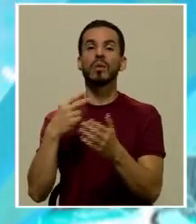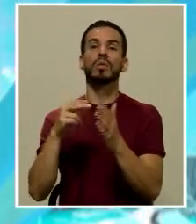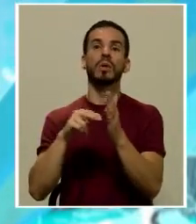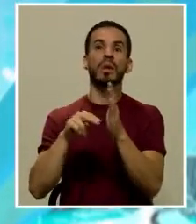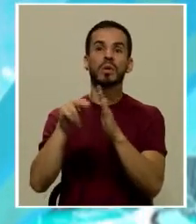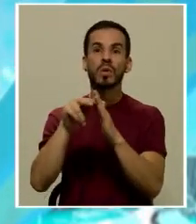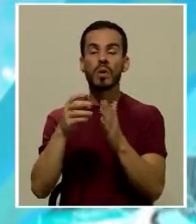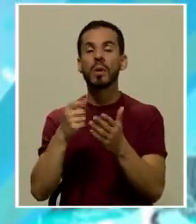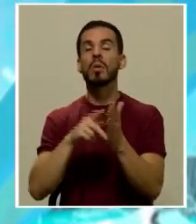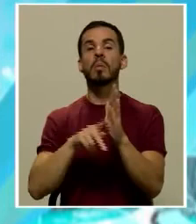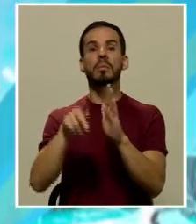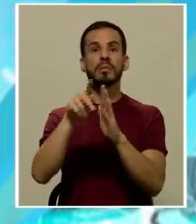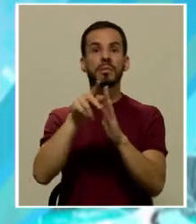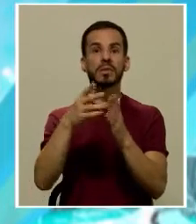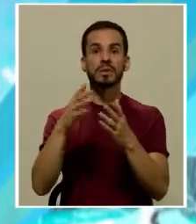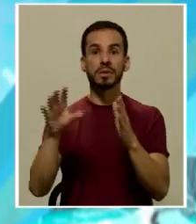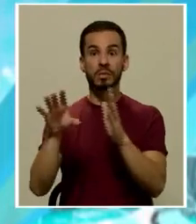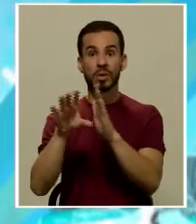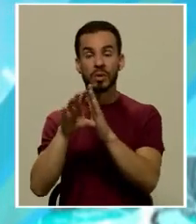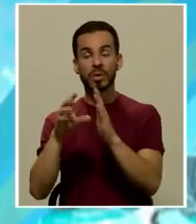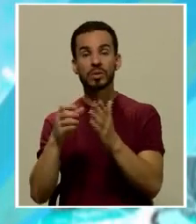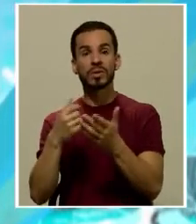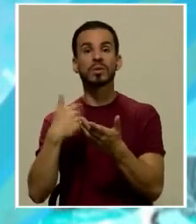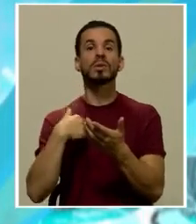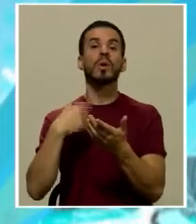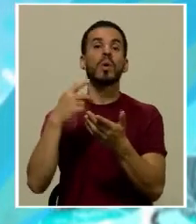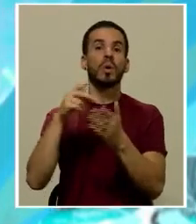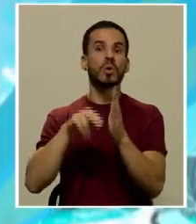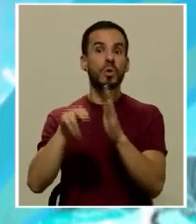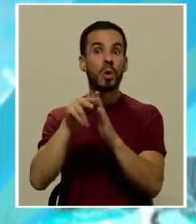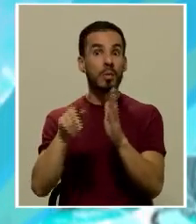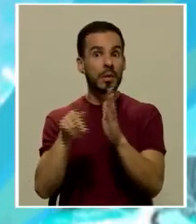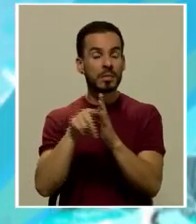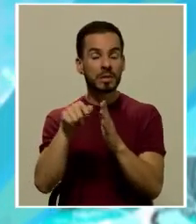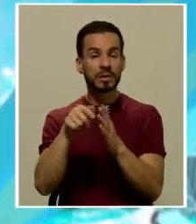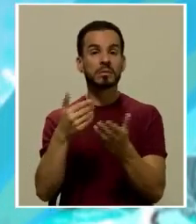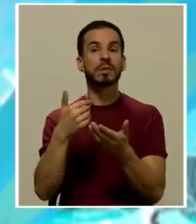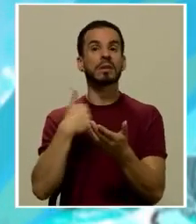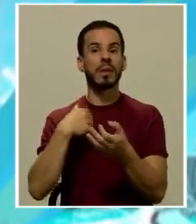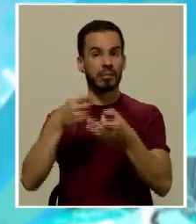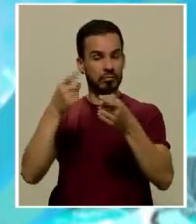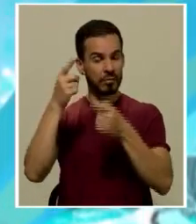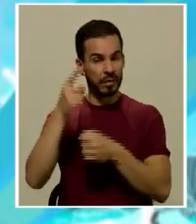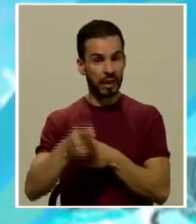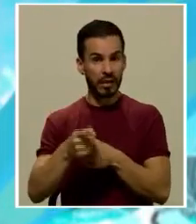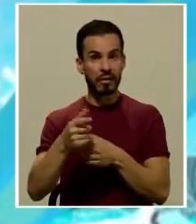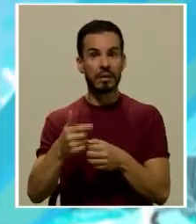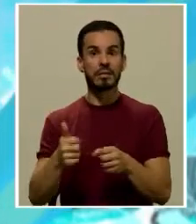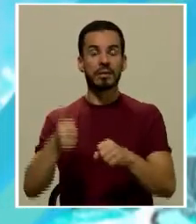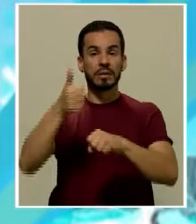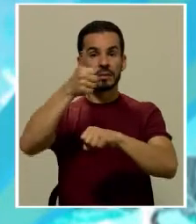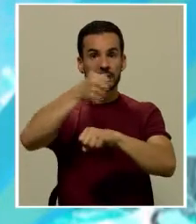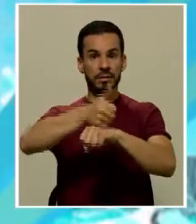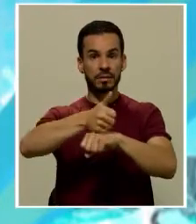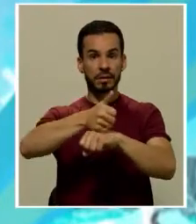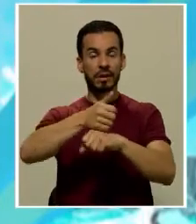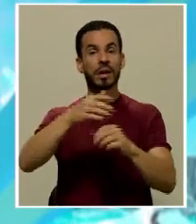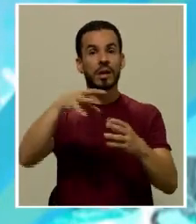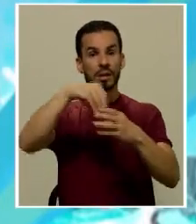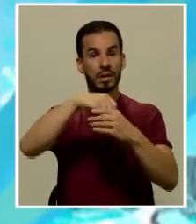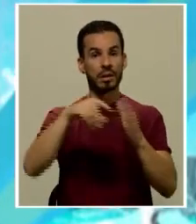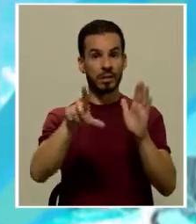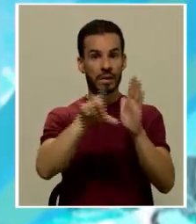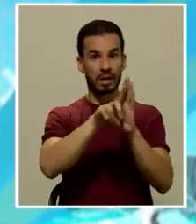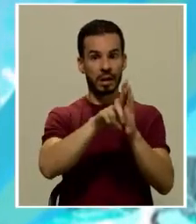una norma o un principio constitucional una norma de principio esté debidamente instalada en el ordenamiento